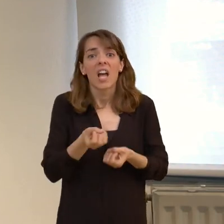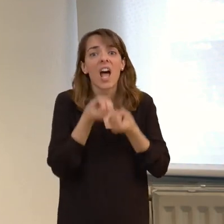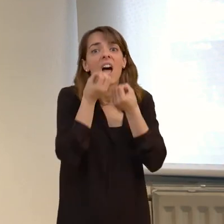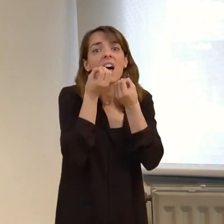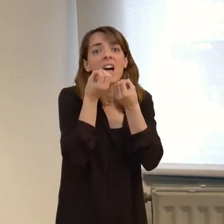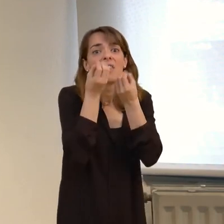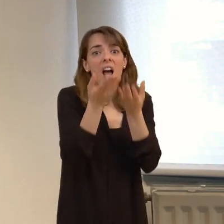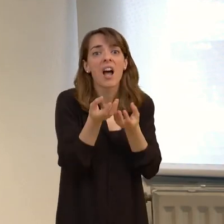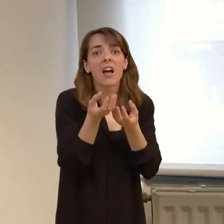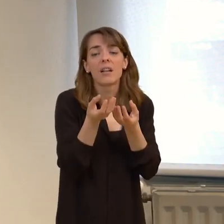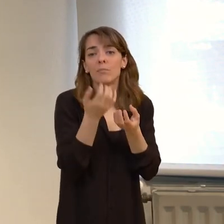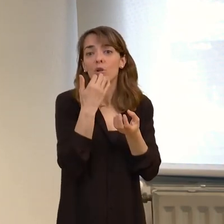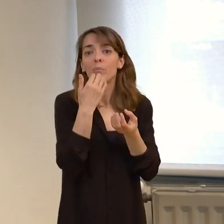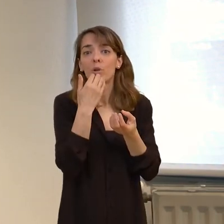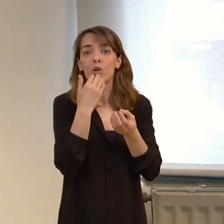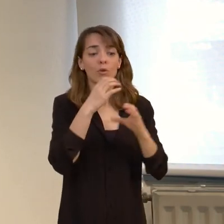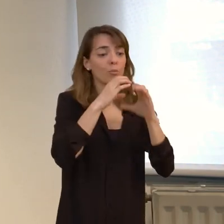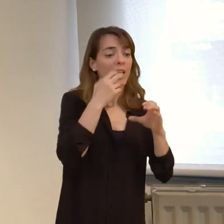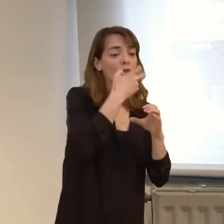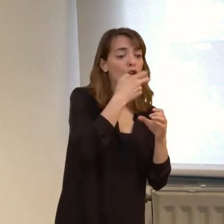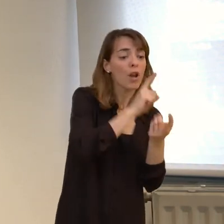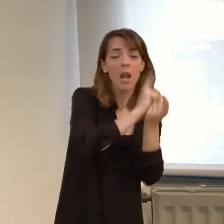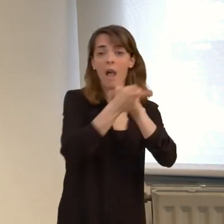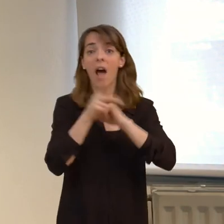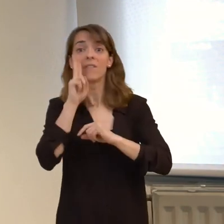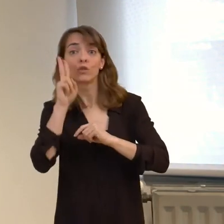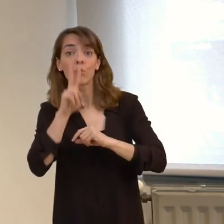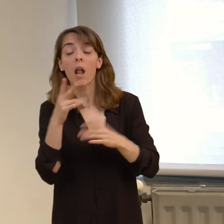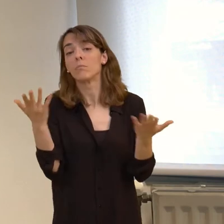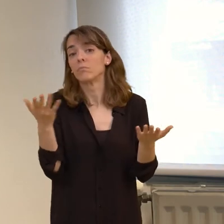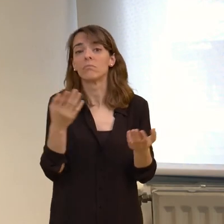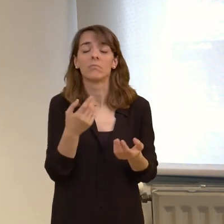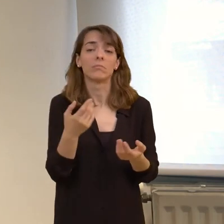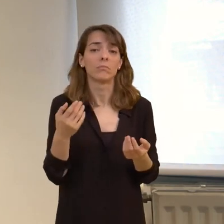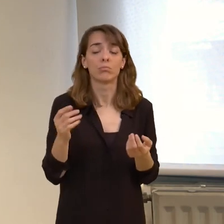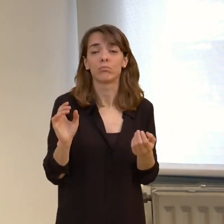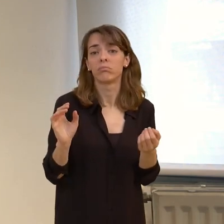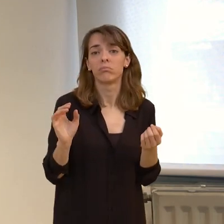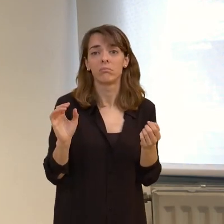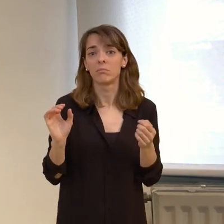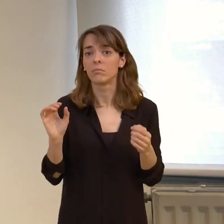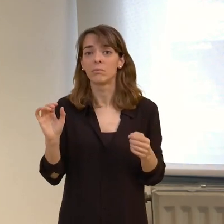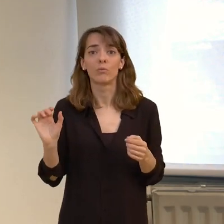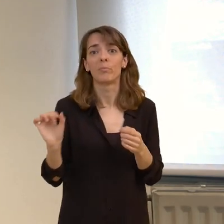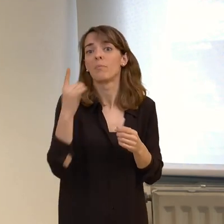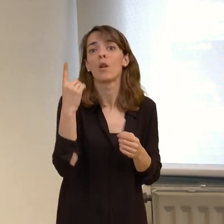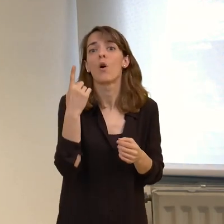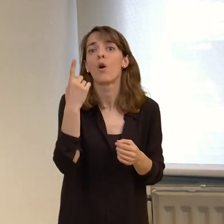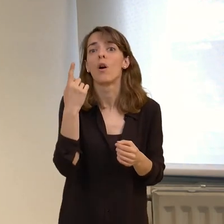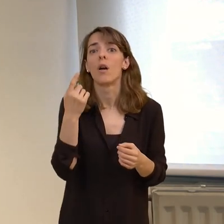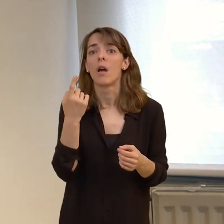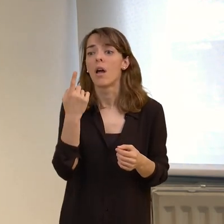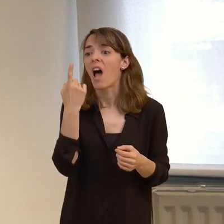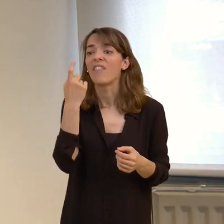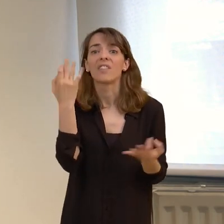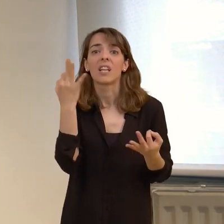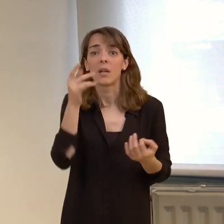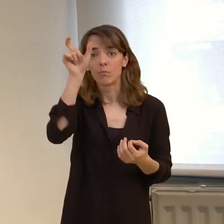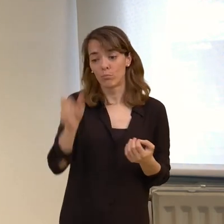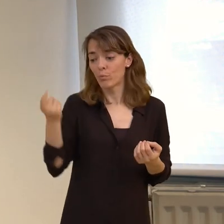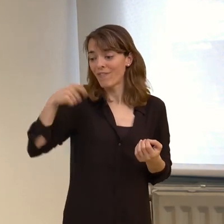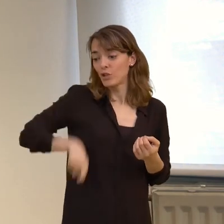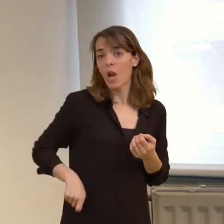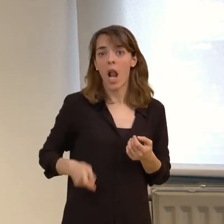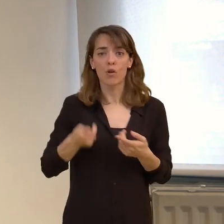transformar comunicación oral a visual, evidentemente la primera característica que tiene que tener un profesional de este